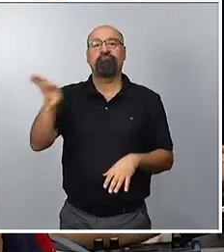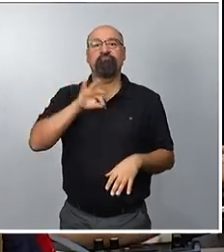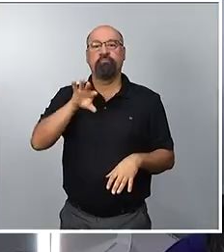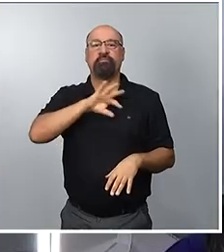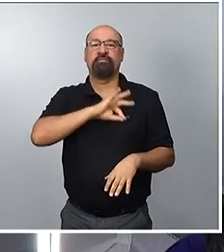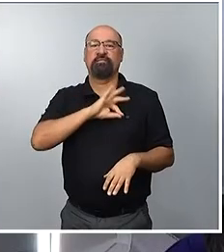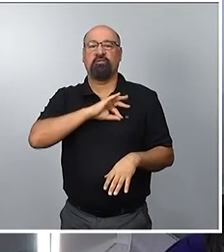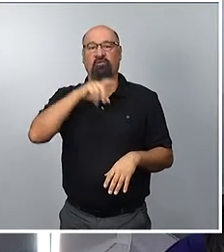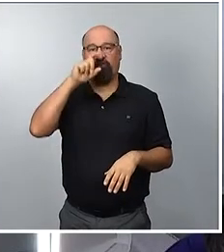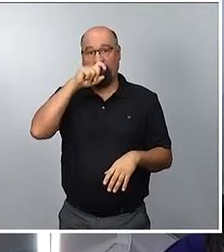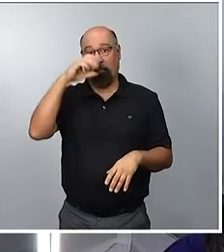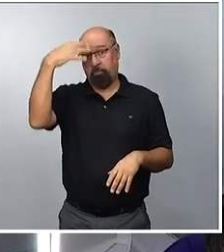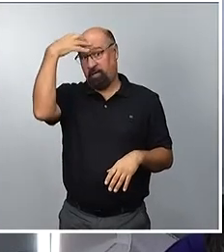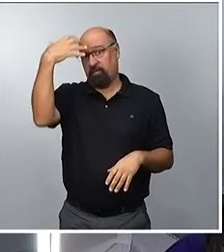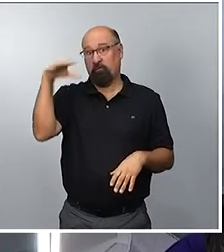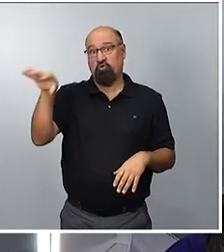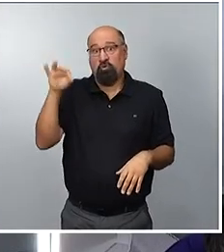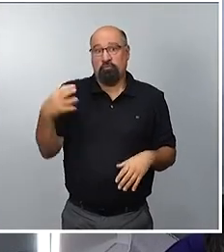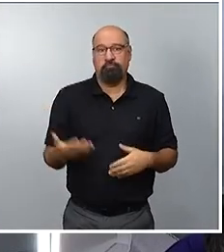Sí,